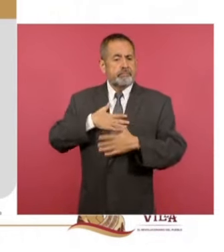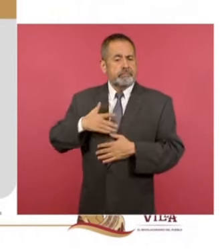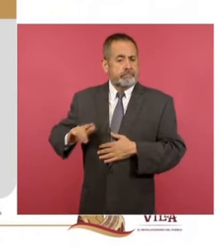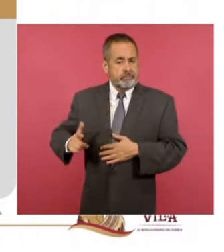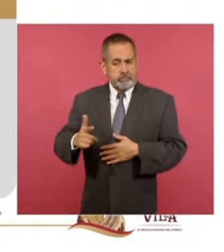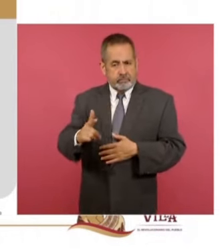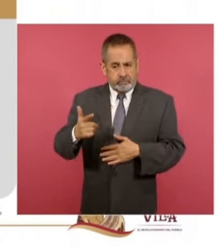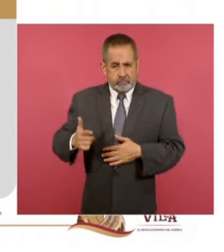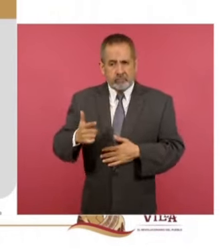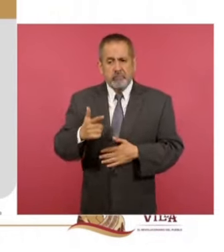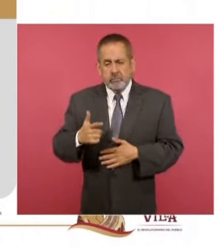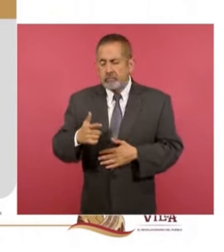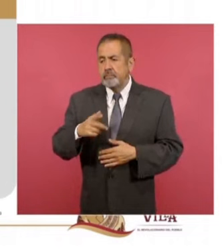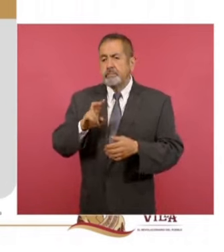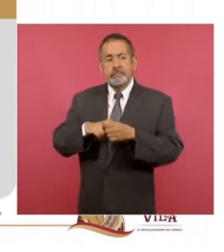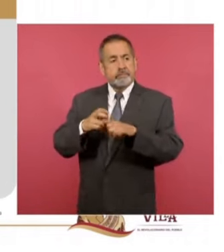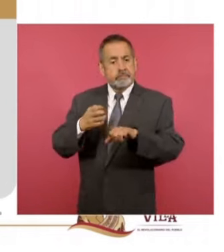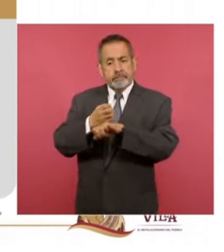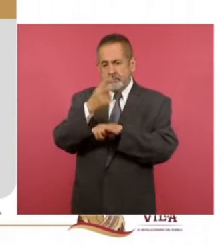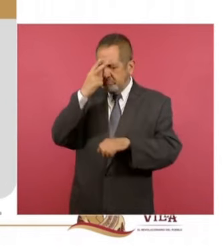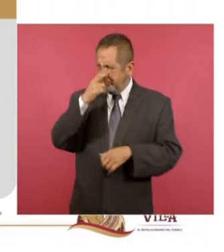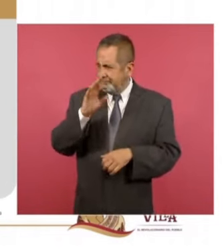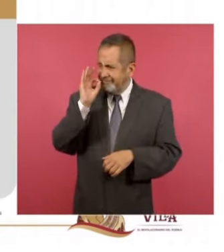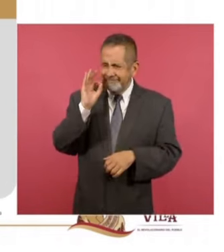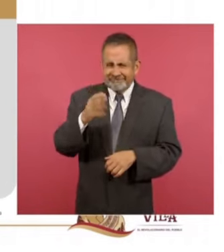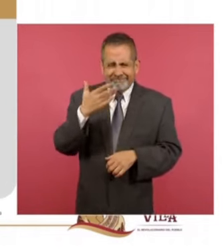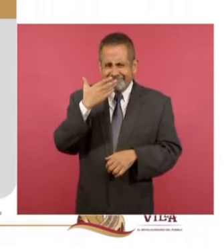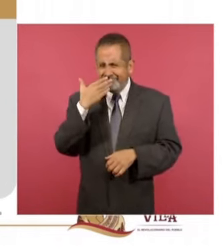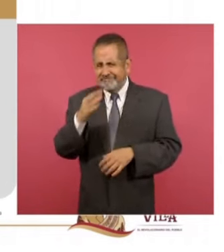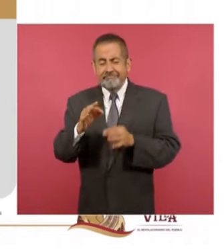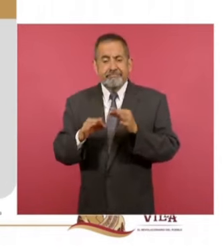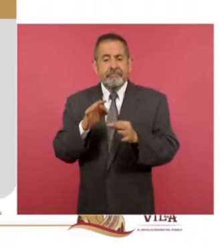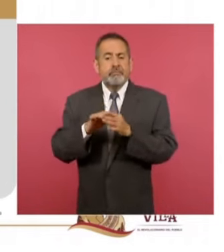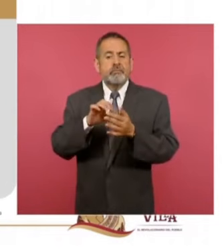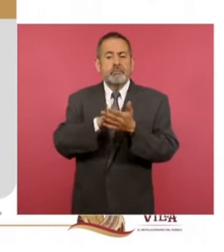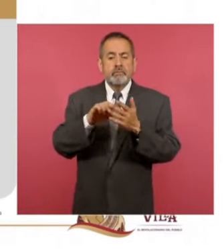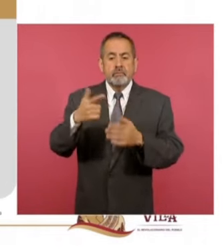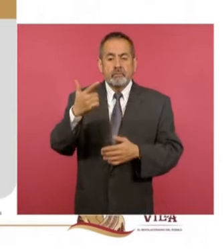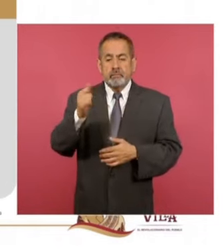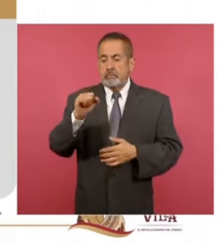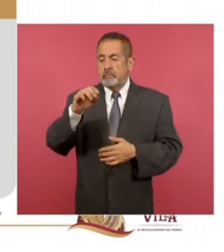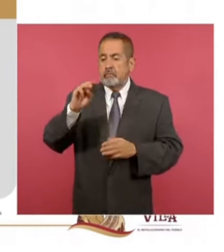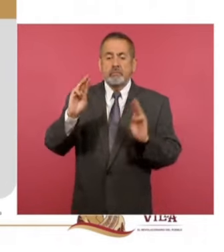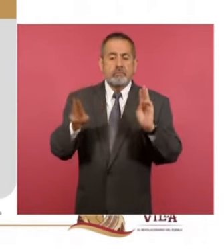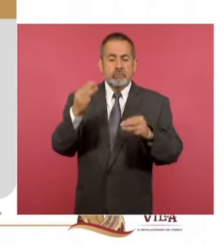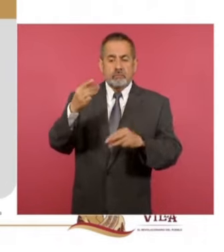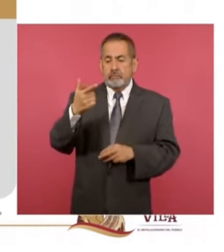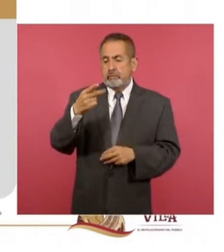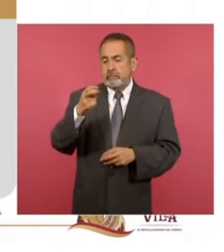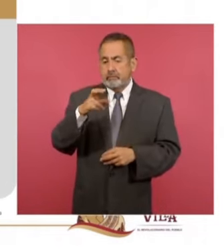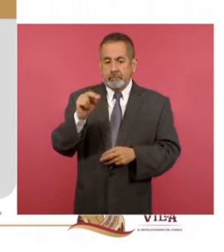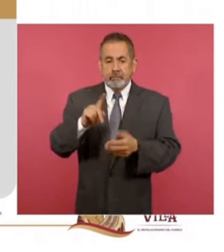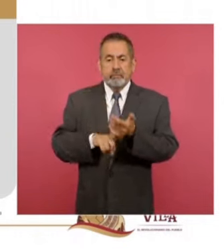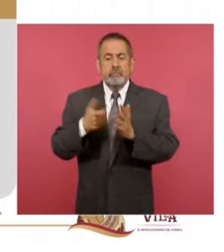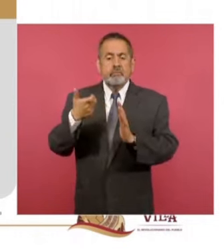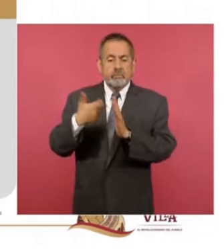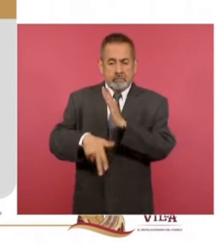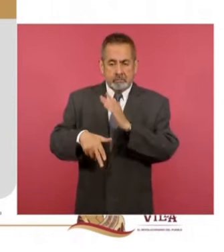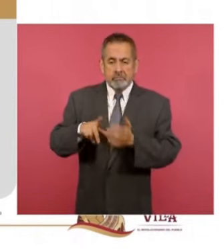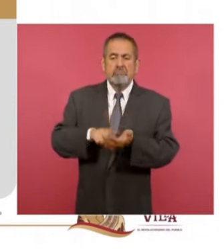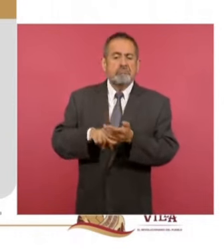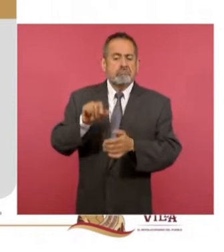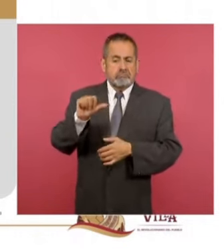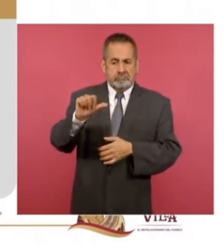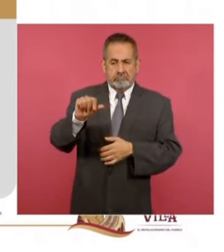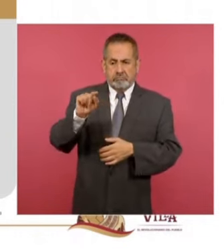Guanajuato y en el Estado de México. Un ejemplo, gas Mundial de Guerrero tiene el precio a 16